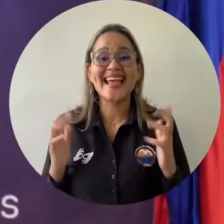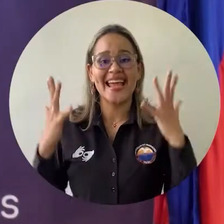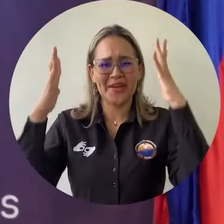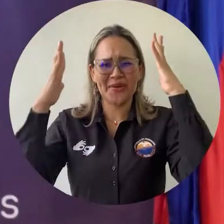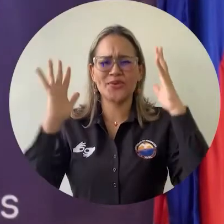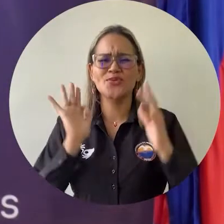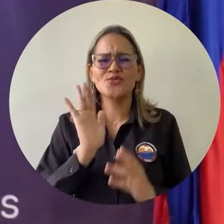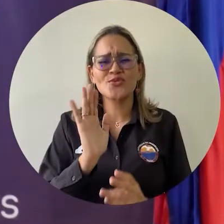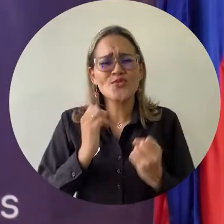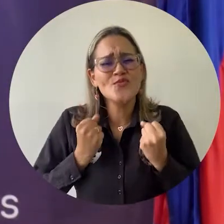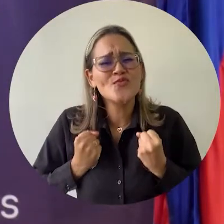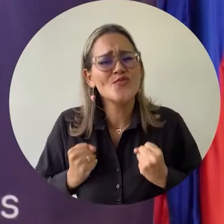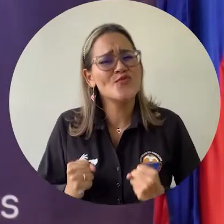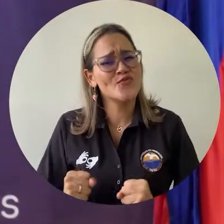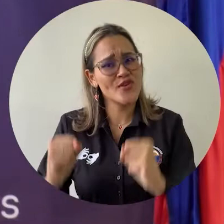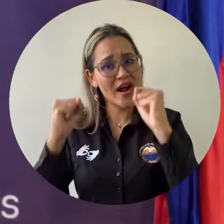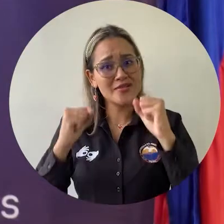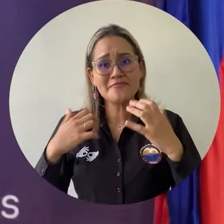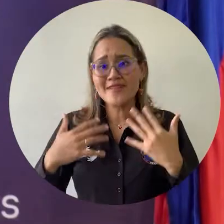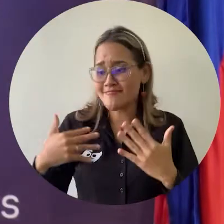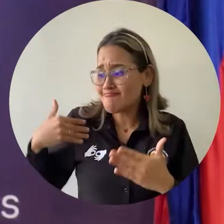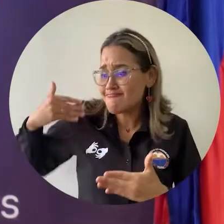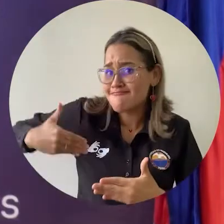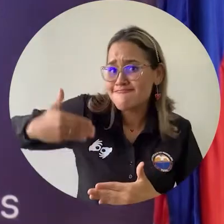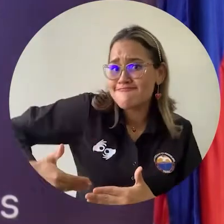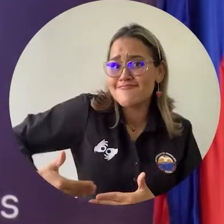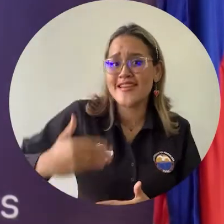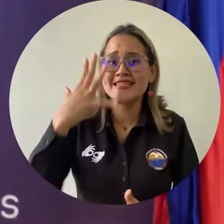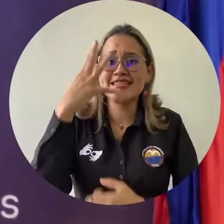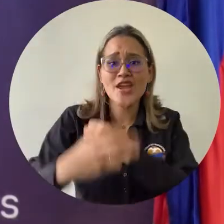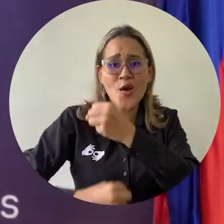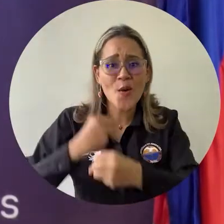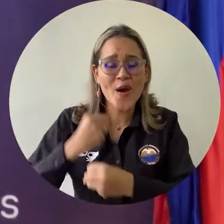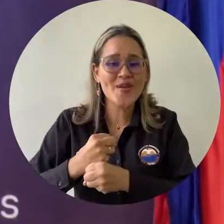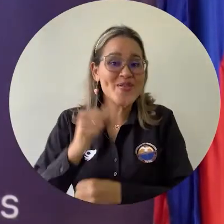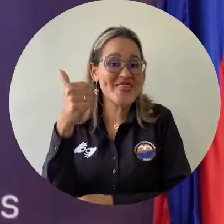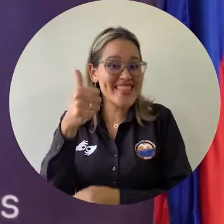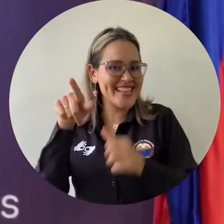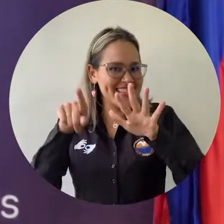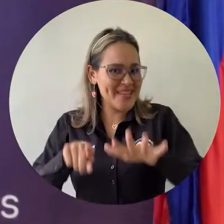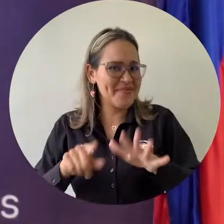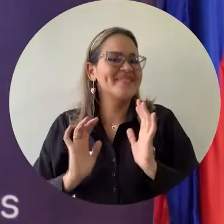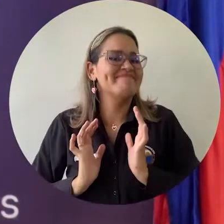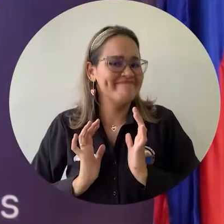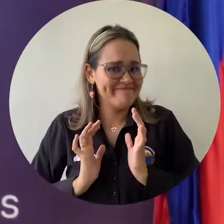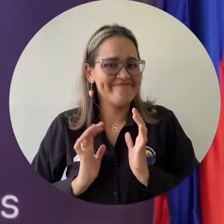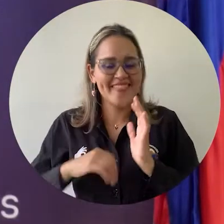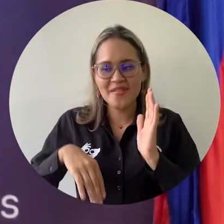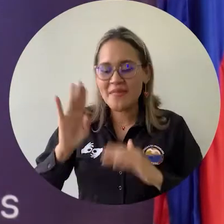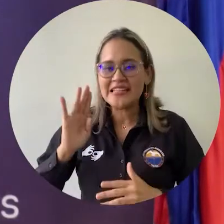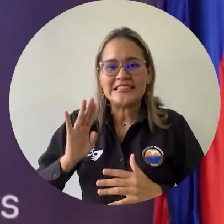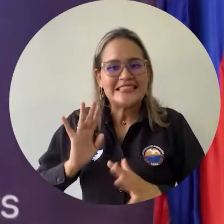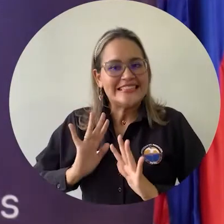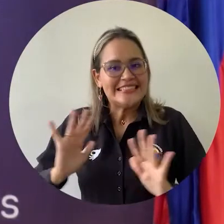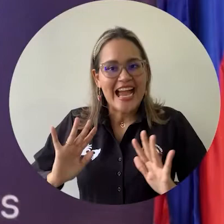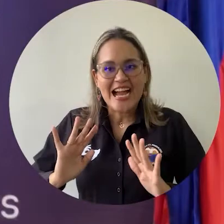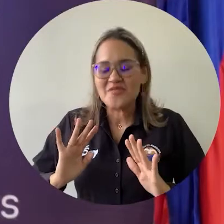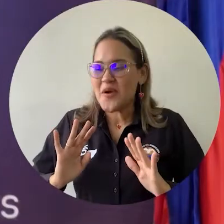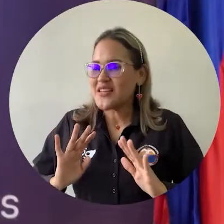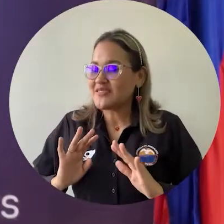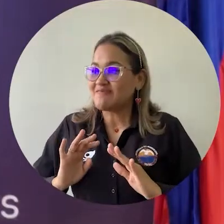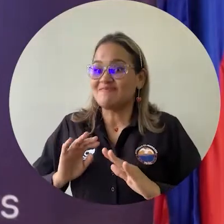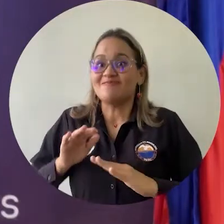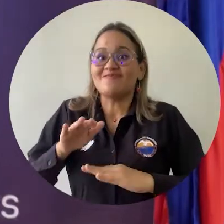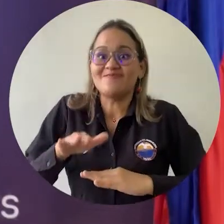Celebramos el gran esfuerzo y la dedicación que tuvieron durante estos cinco años o diez semestres en la carrera para poder culminar